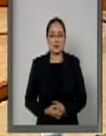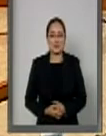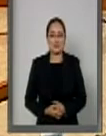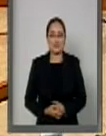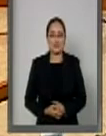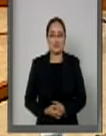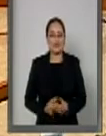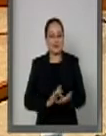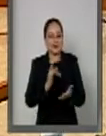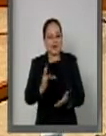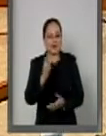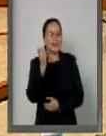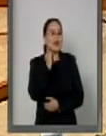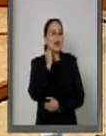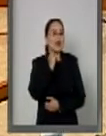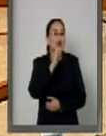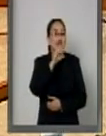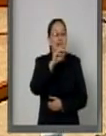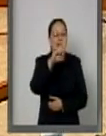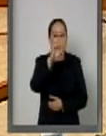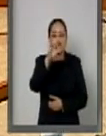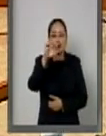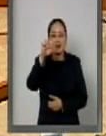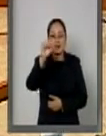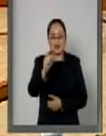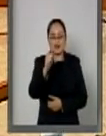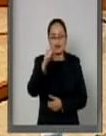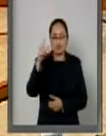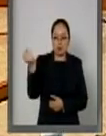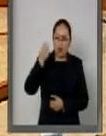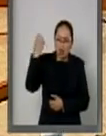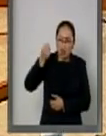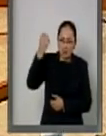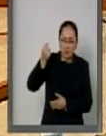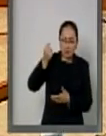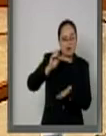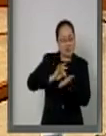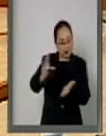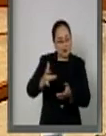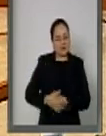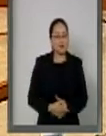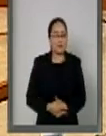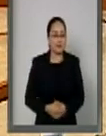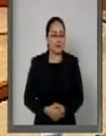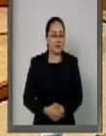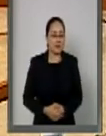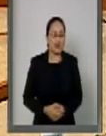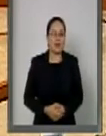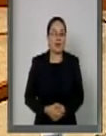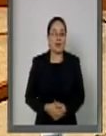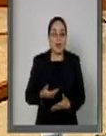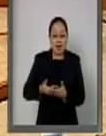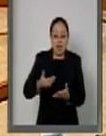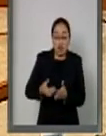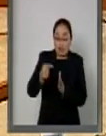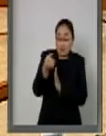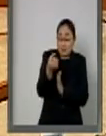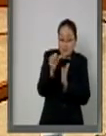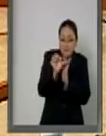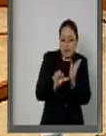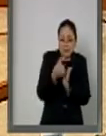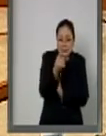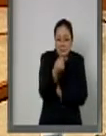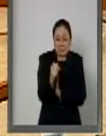Muchas gracias al senador Cárdenas por su intervención. Ciertamente, este ha sido el septiembre más difícil que hemos